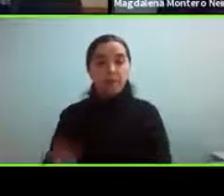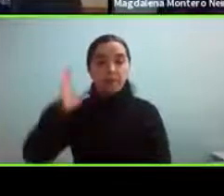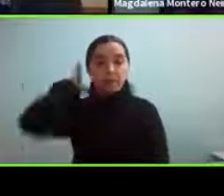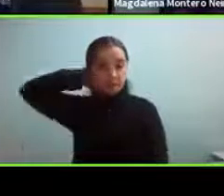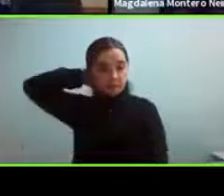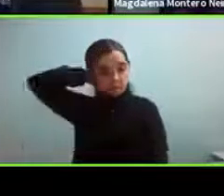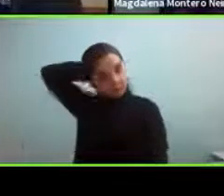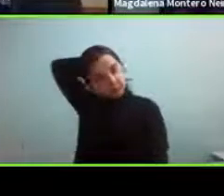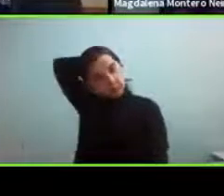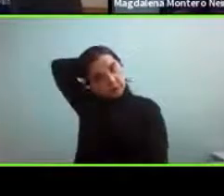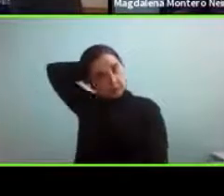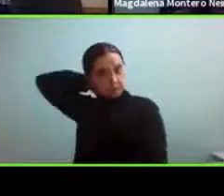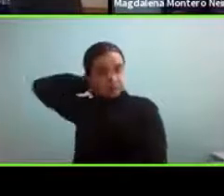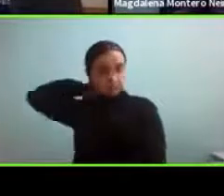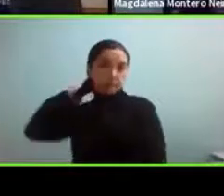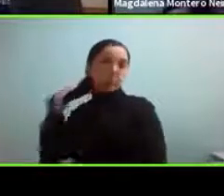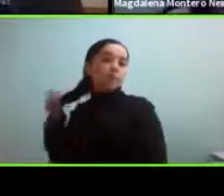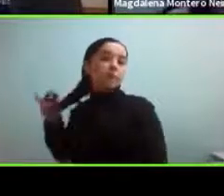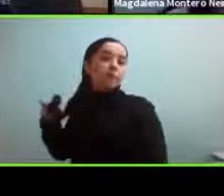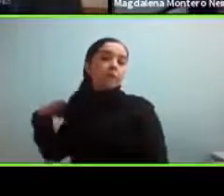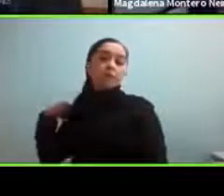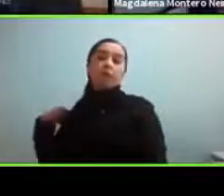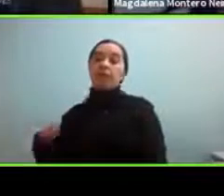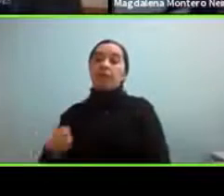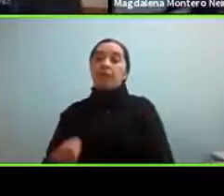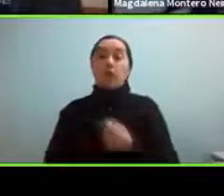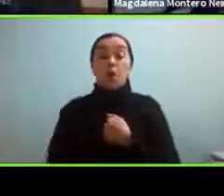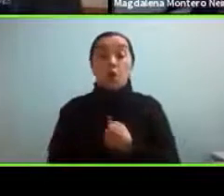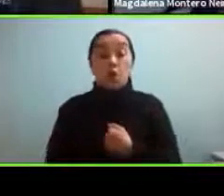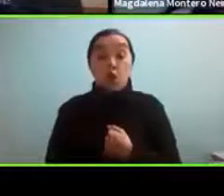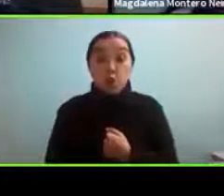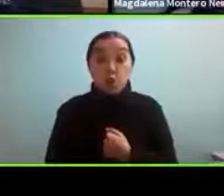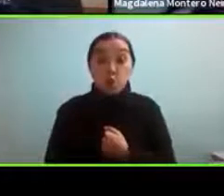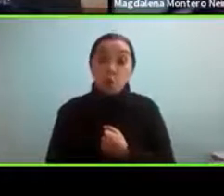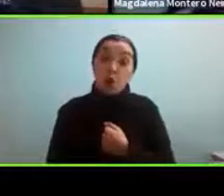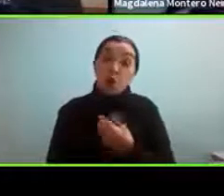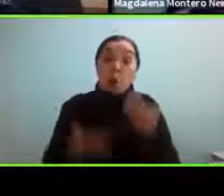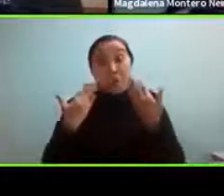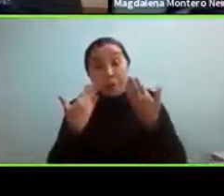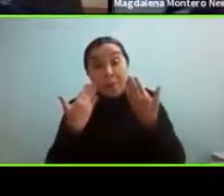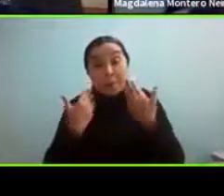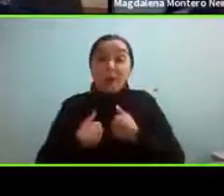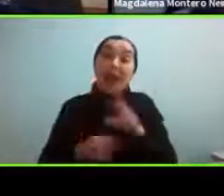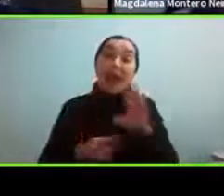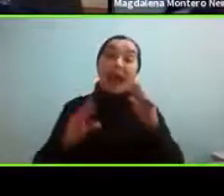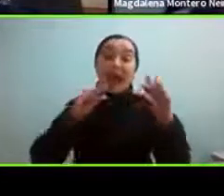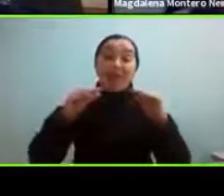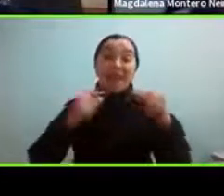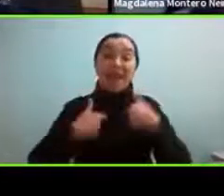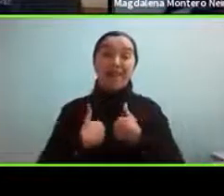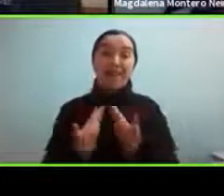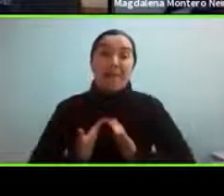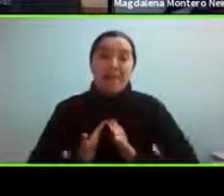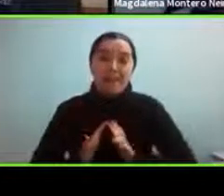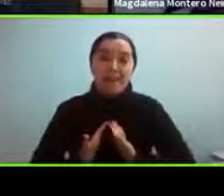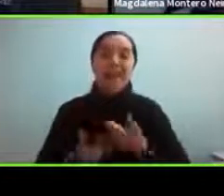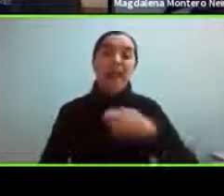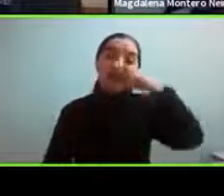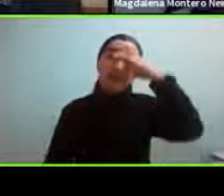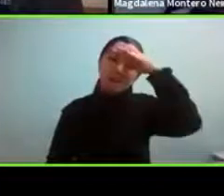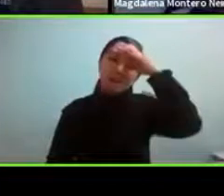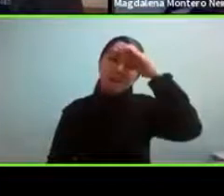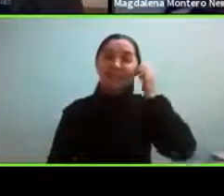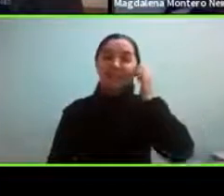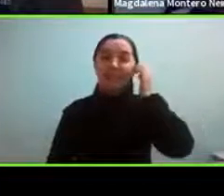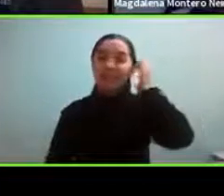yo en realidad claro voy a hablar en realidad un poco de mí lo que es un poco patudo porque en realidad voy a hablar de mi experiencia en Chile y